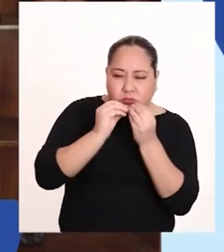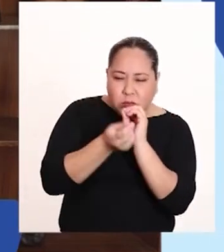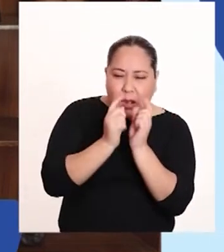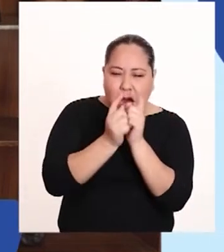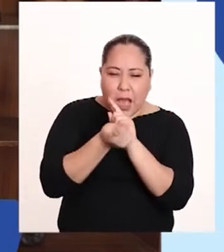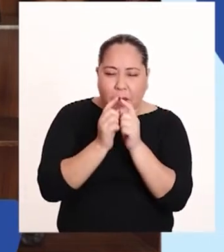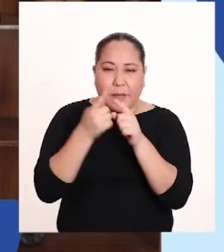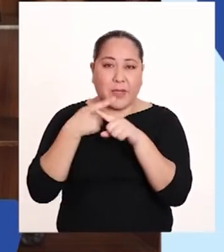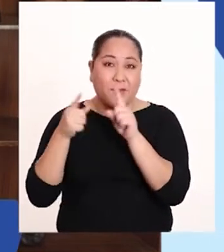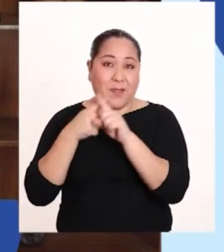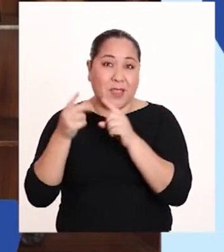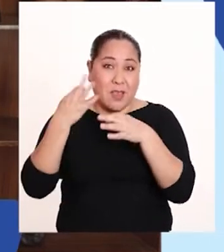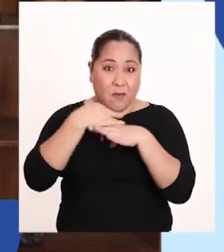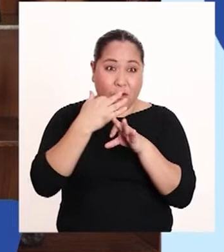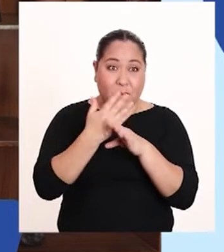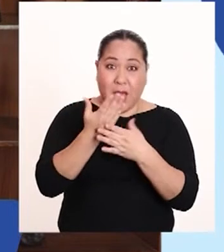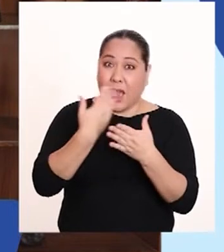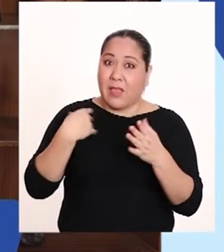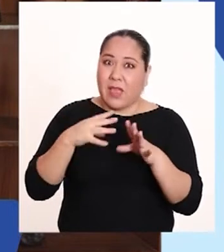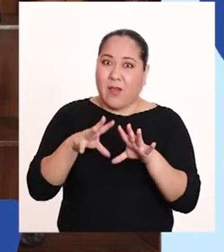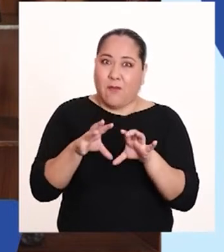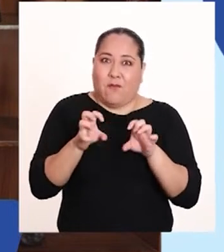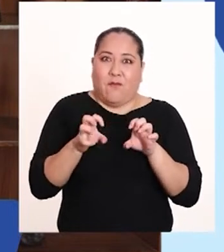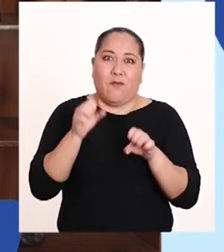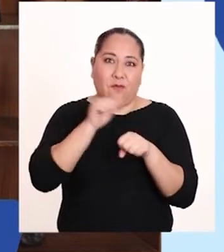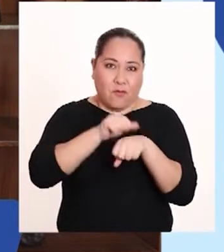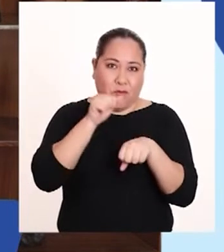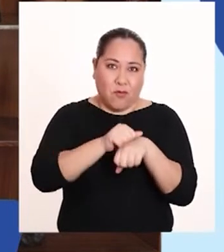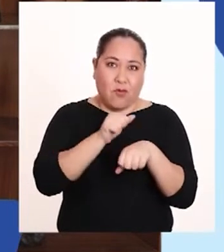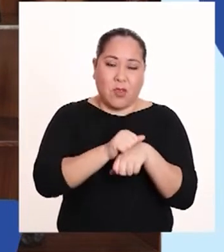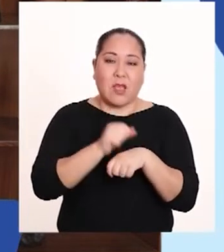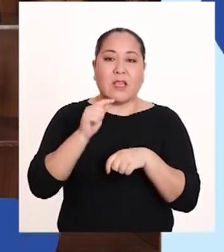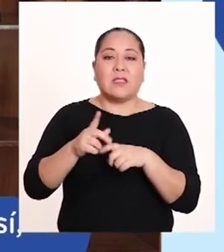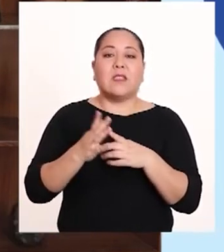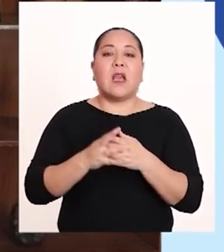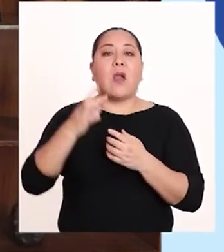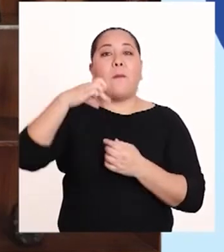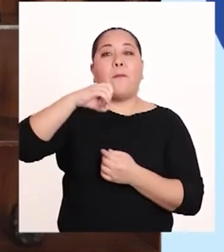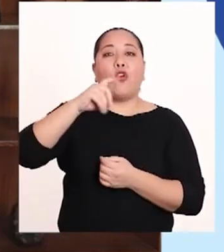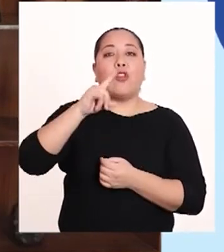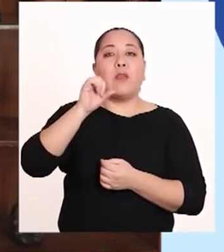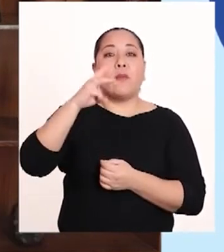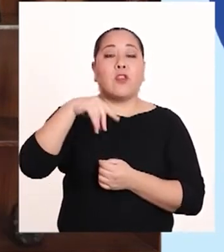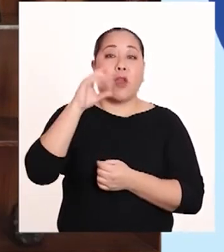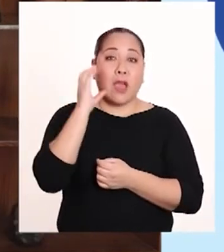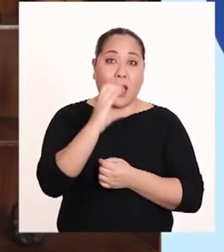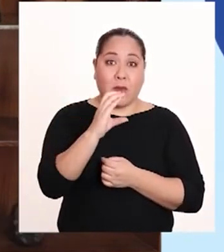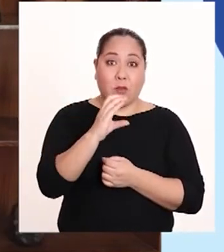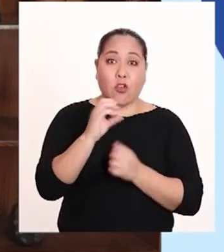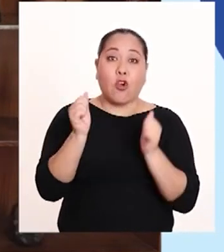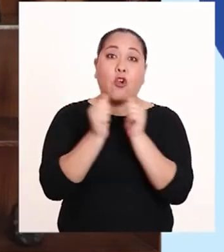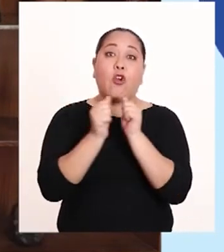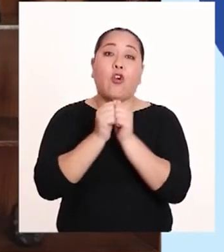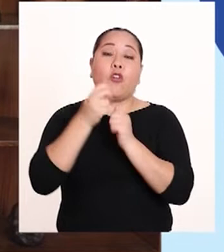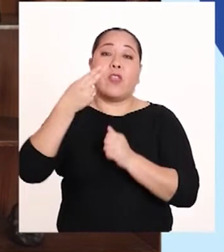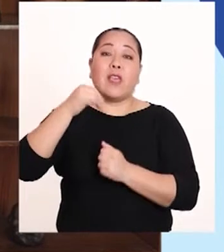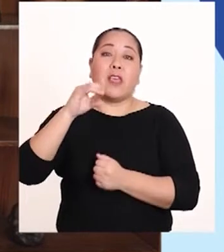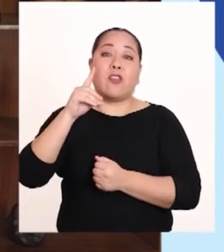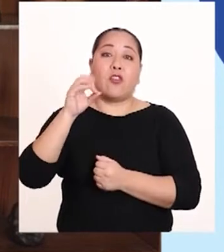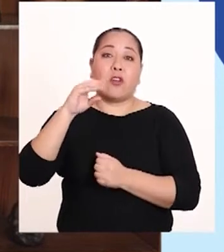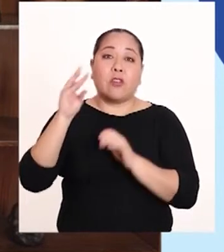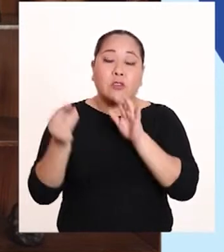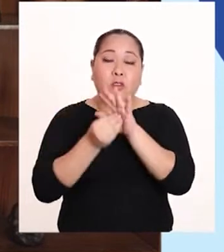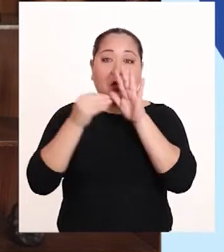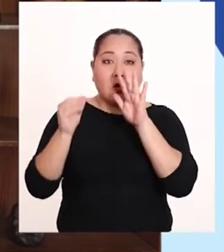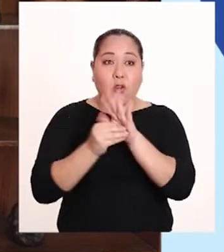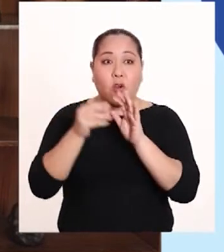adquirir distintas formas antes de que endurezca. Está formado por un polímero de carbono e hidrógeno al